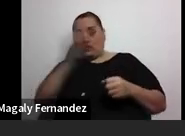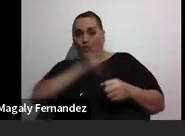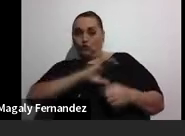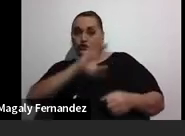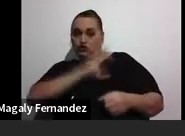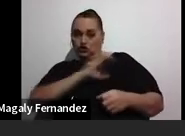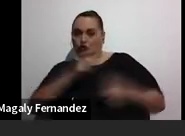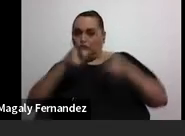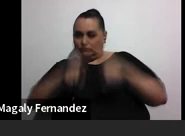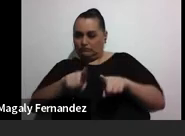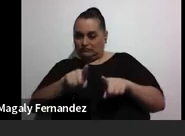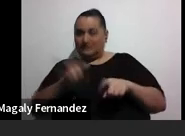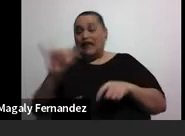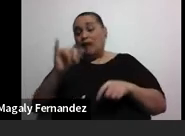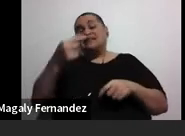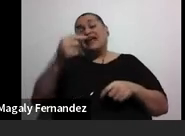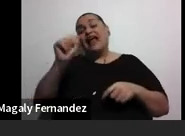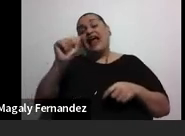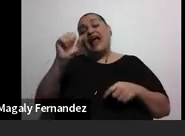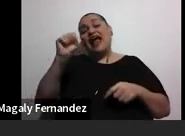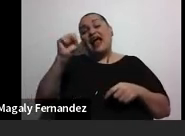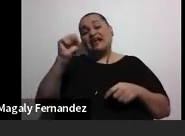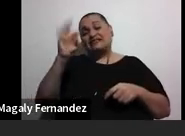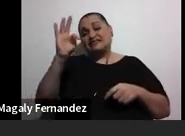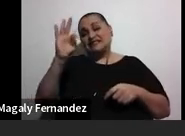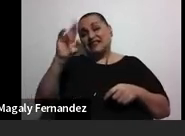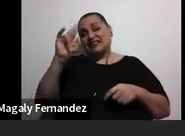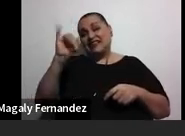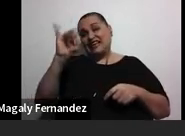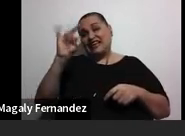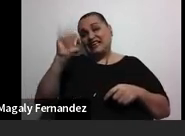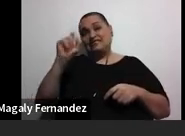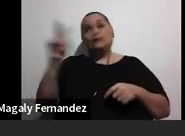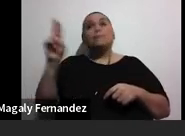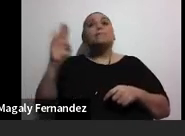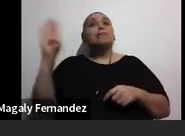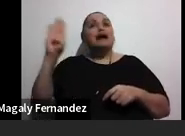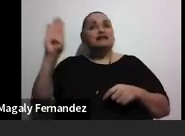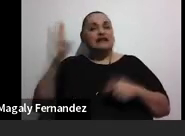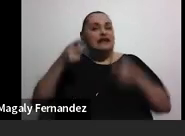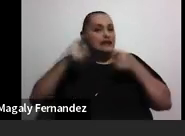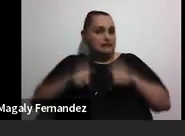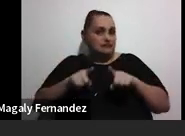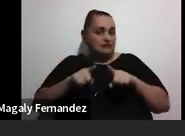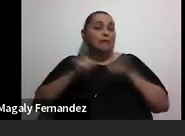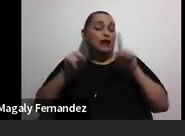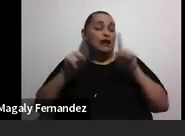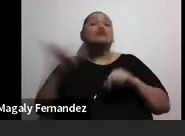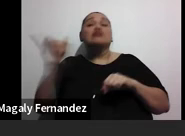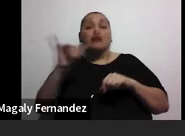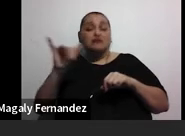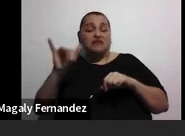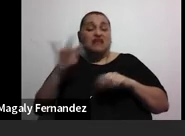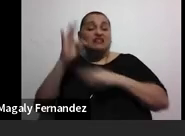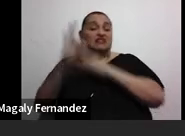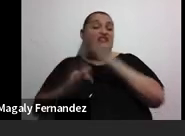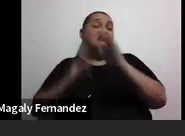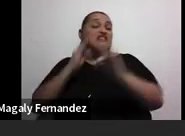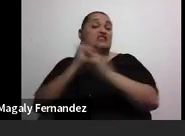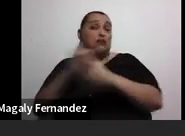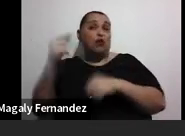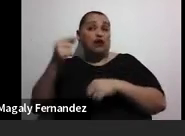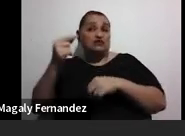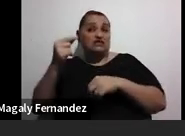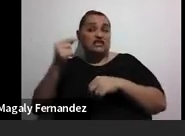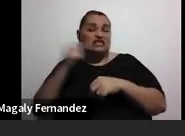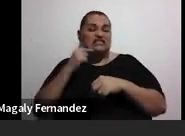Tal vez la gastritis puede, como les digo, sí se puede producir por una bacteria, pero también hay ciertos tipos de gastritis que se desarrollan por